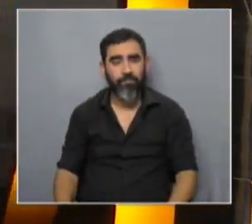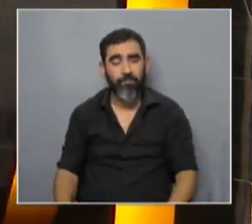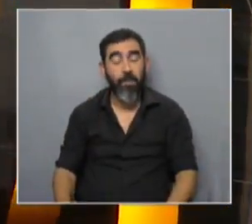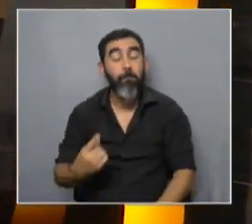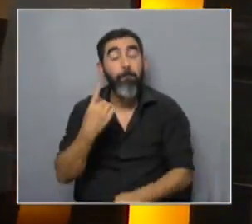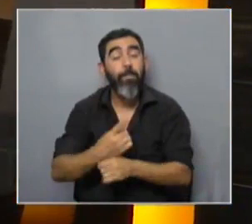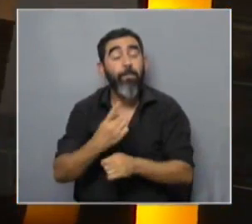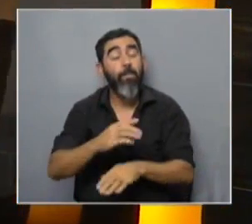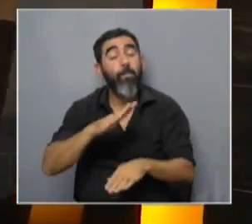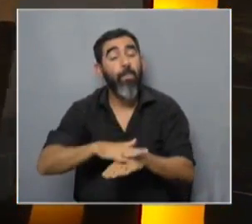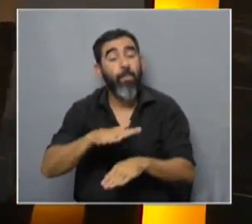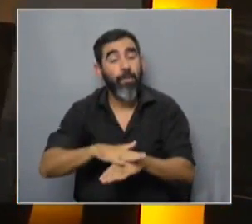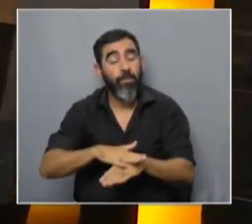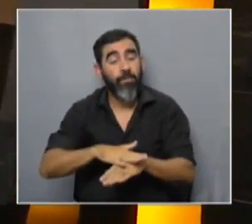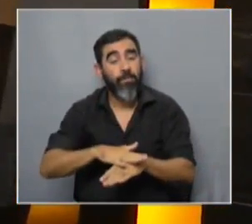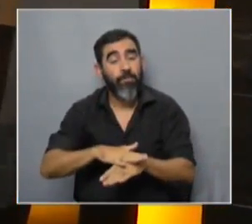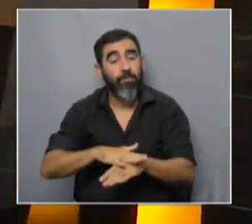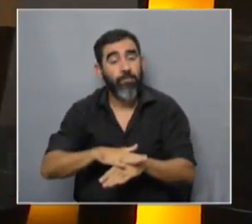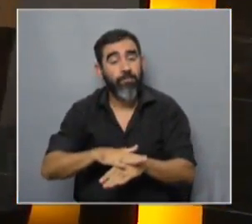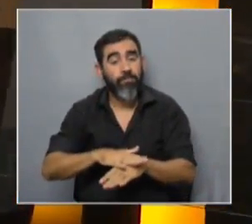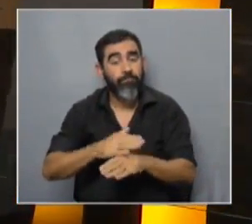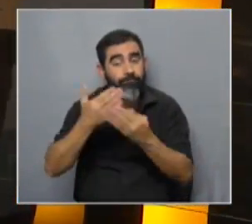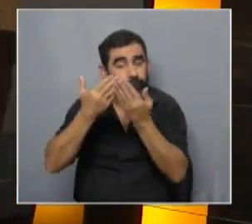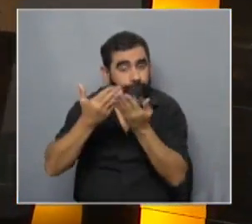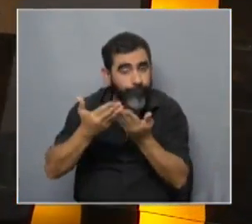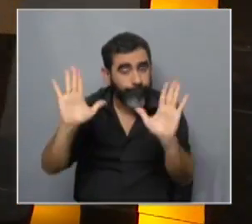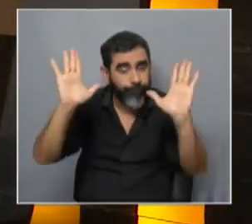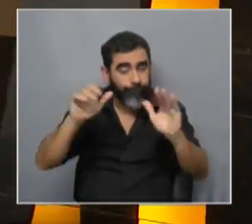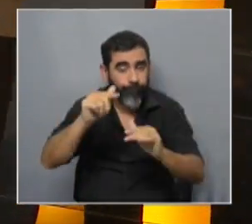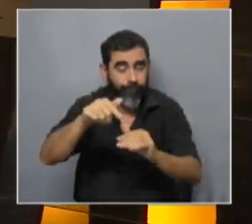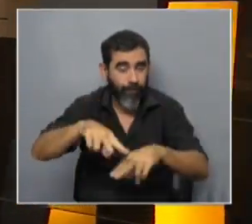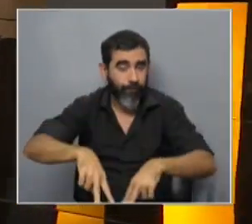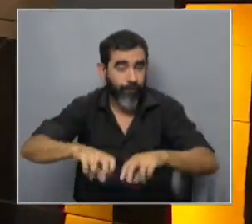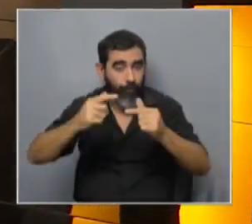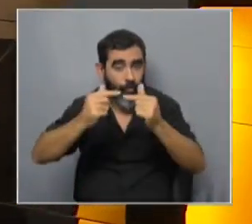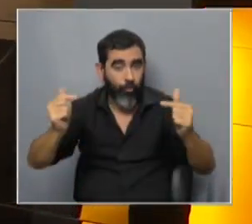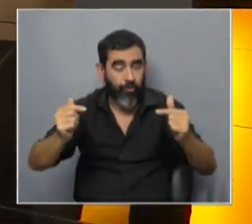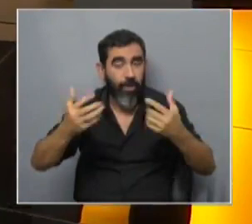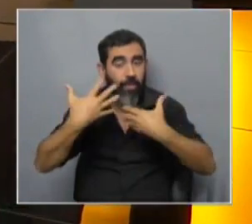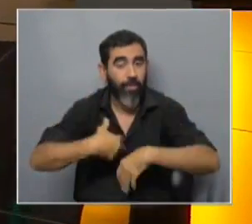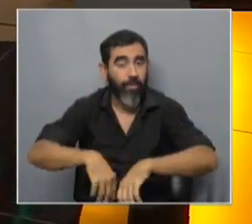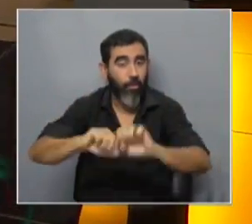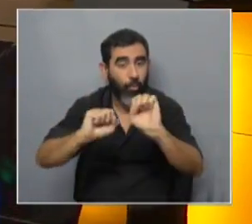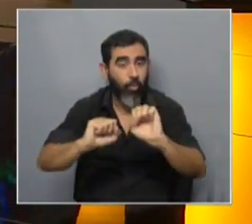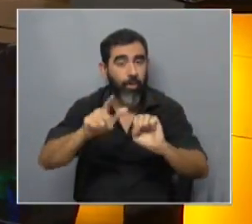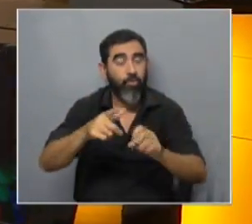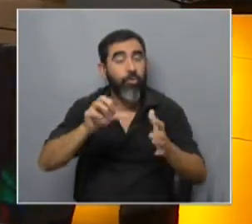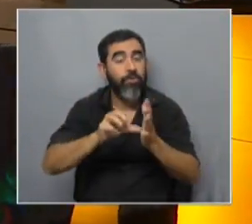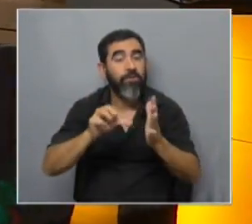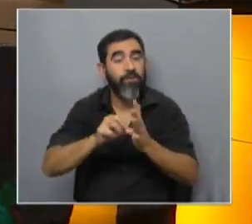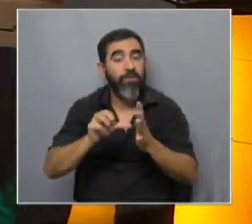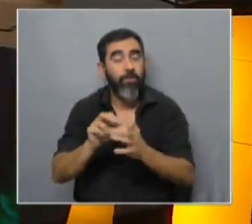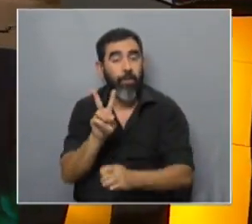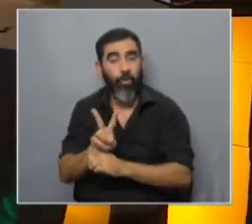Inicialmente lo que destapó, digamos, esta caja de herramientas fue el descubrimiento de que aquello no era un sistema de